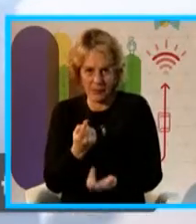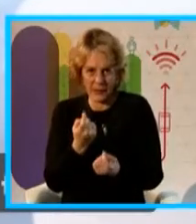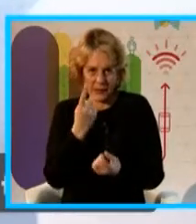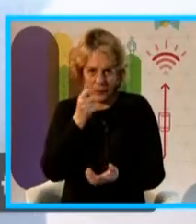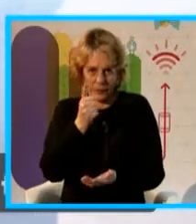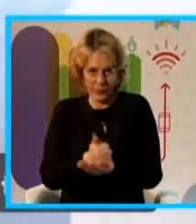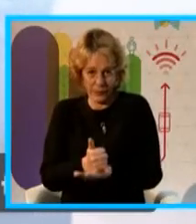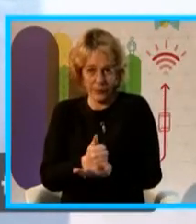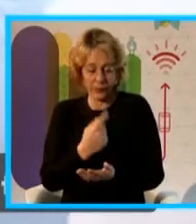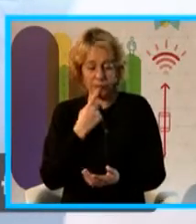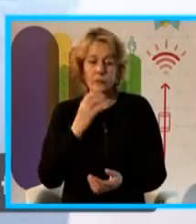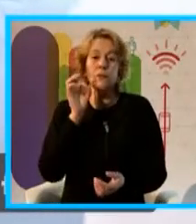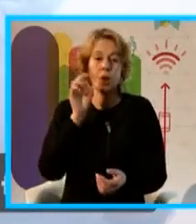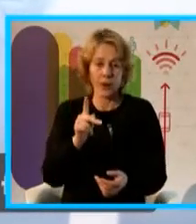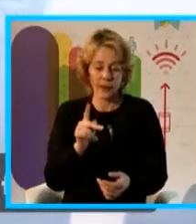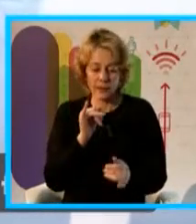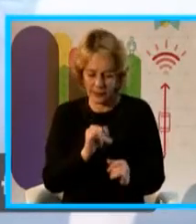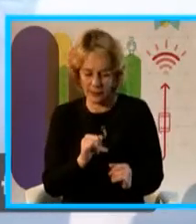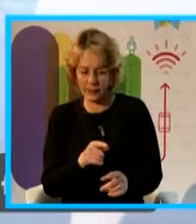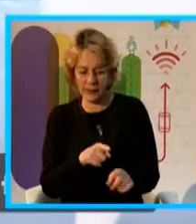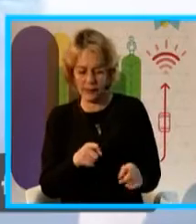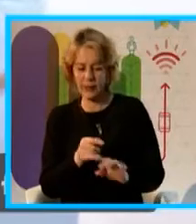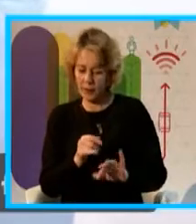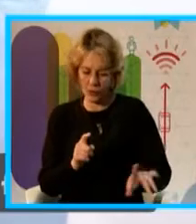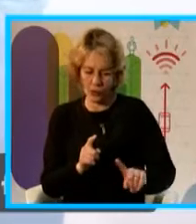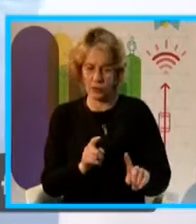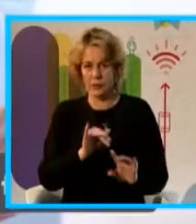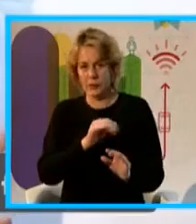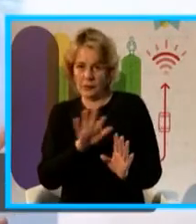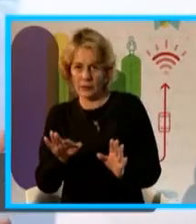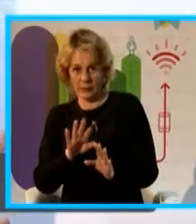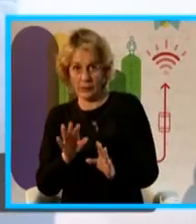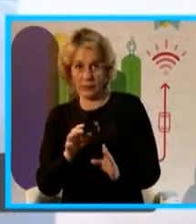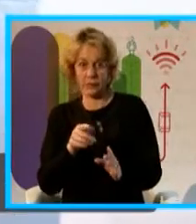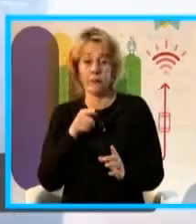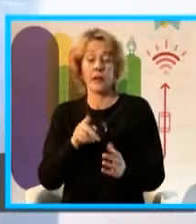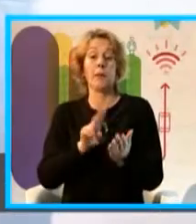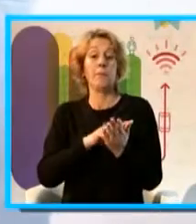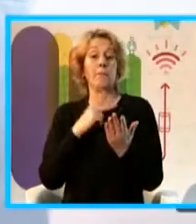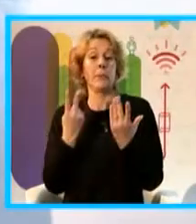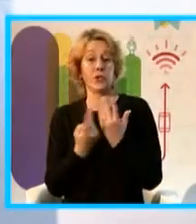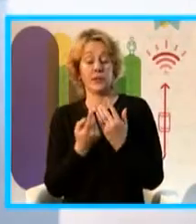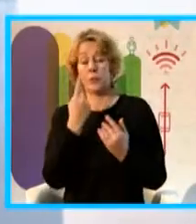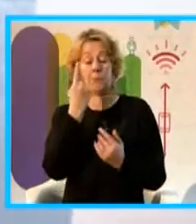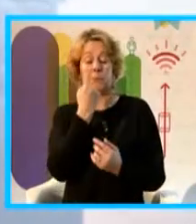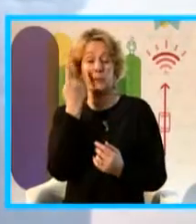va dando el ok. ¿Qué nos permitió este proyecto? Lo primero que nos permitió y eso ya está